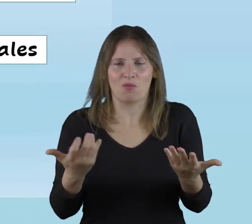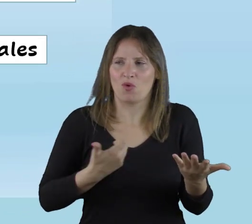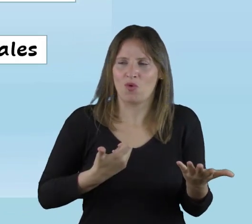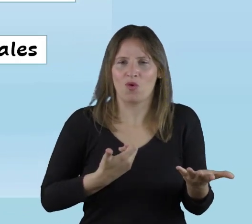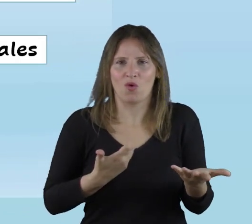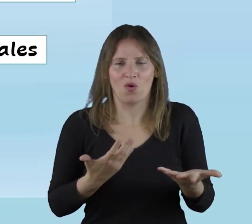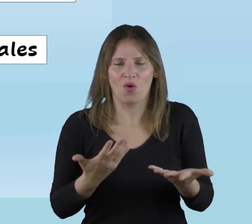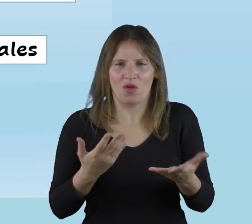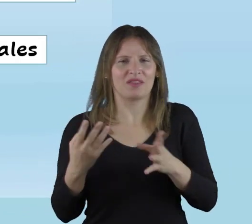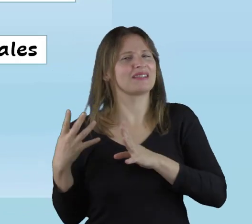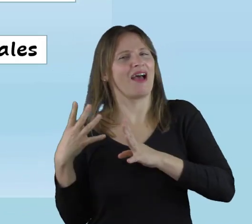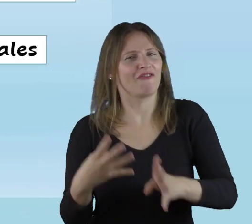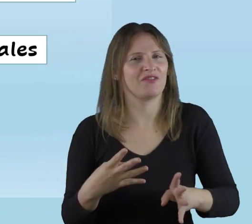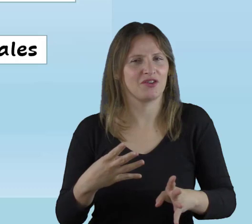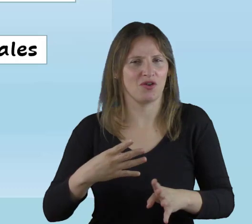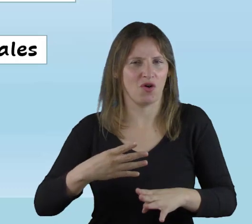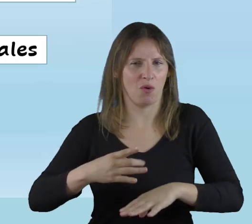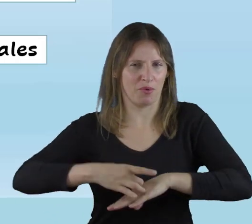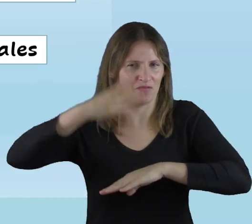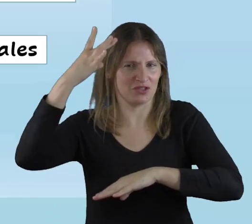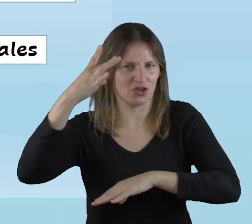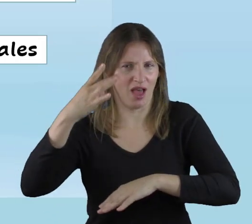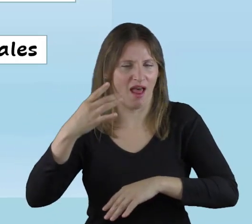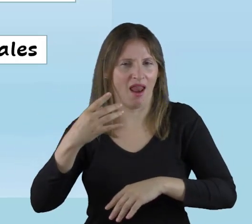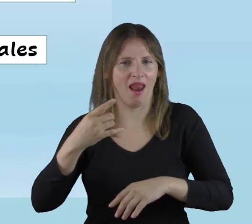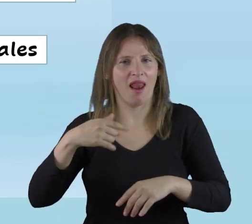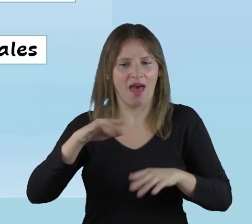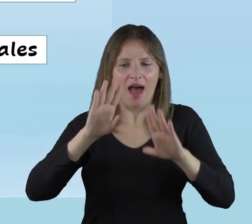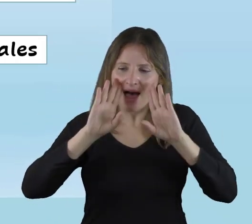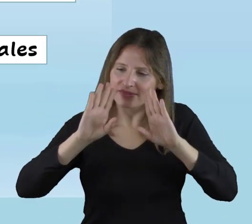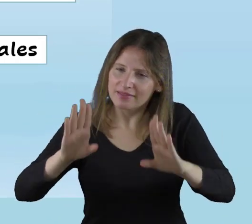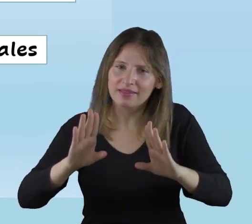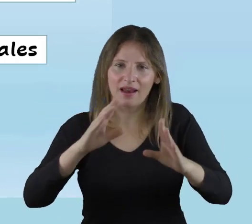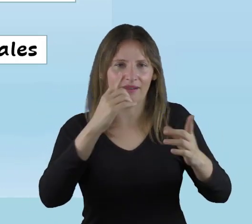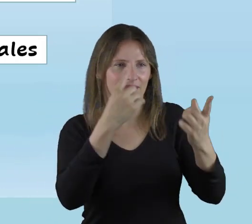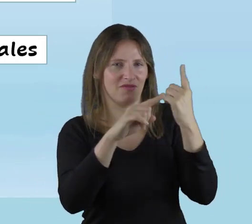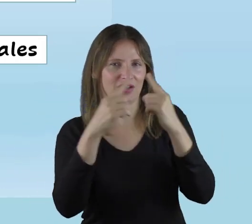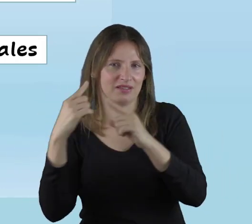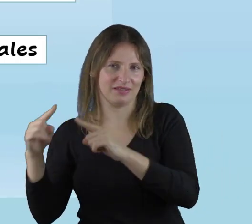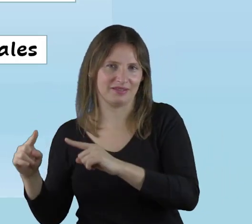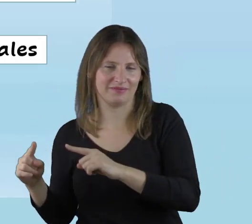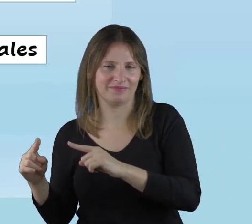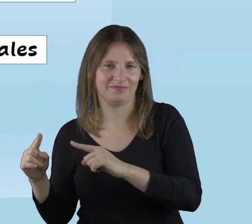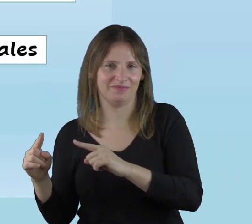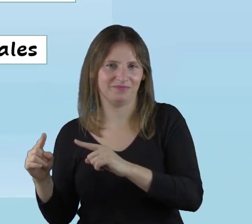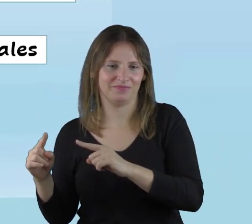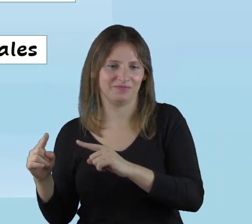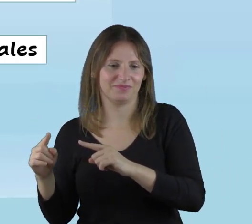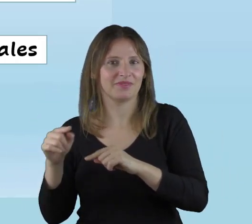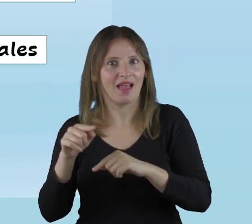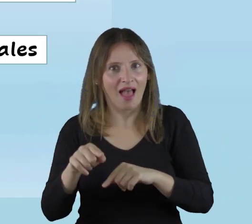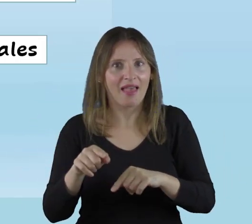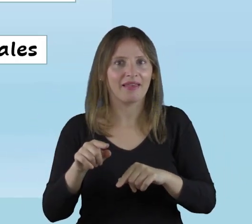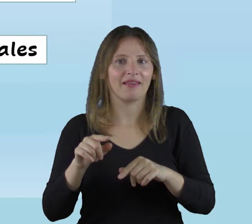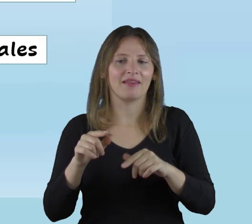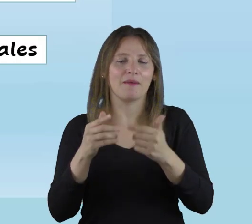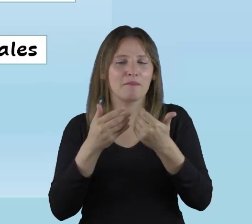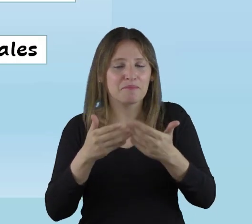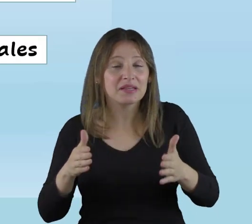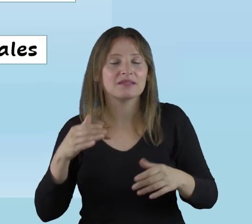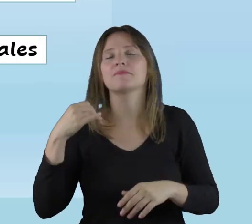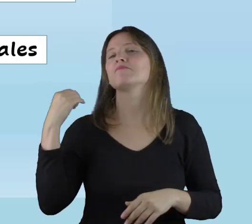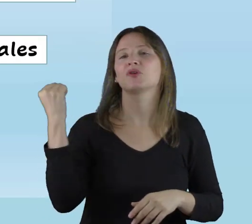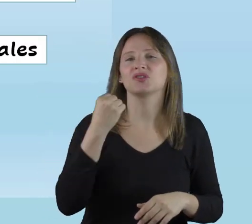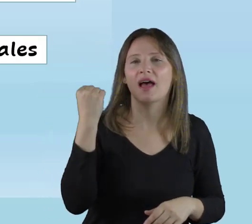está generando un desafío profesional atender las diferencias.